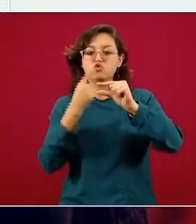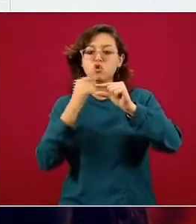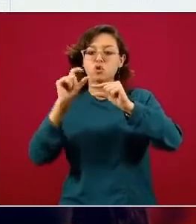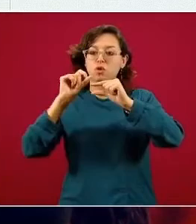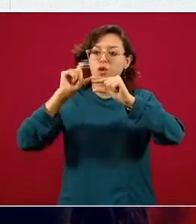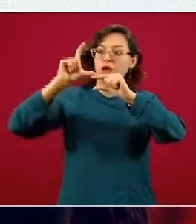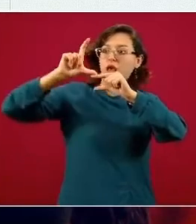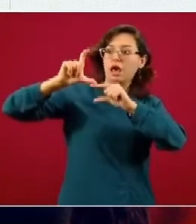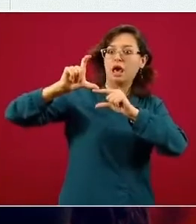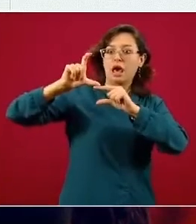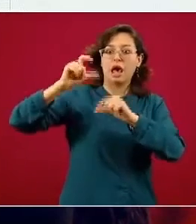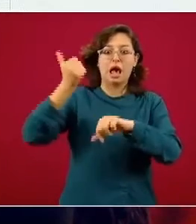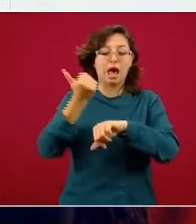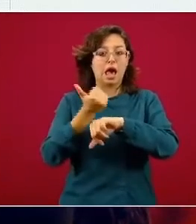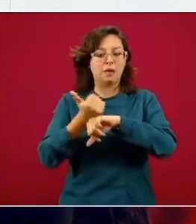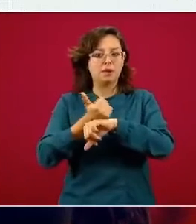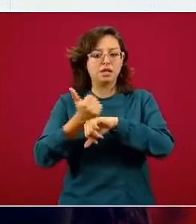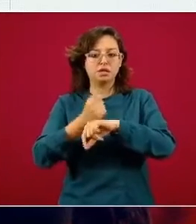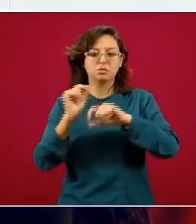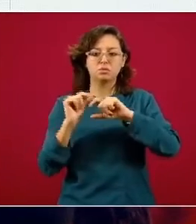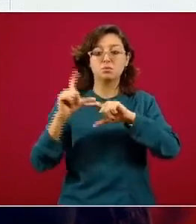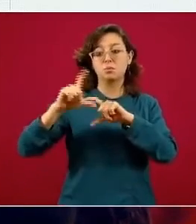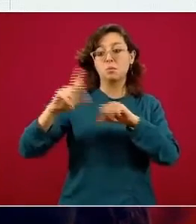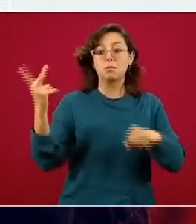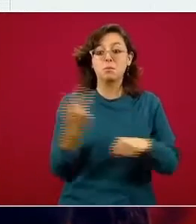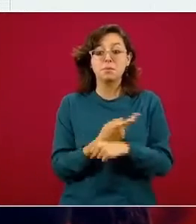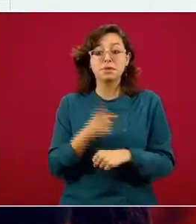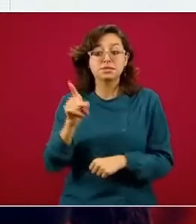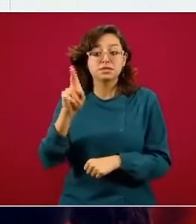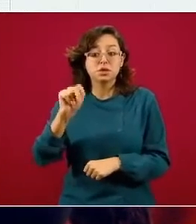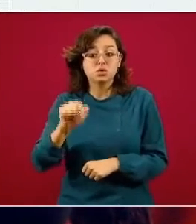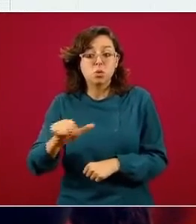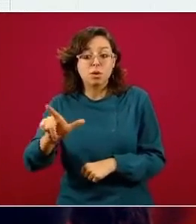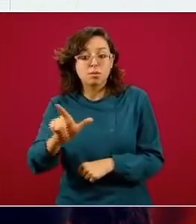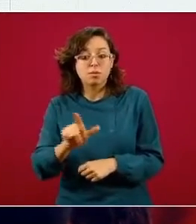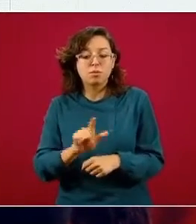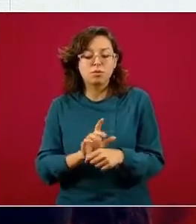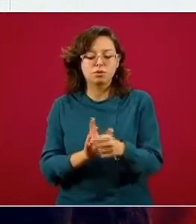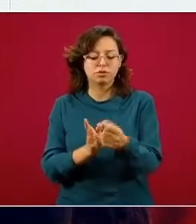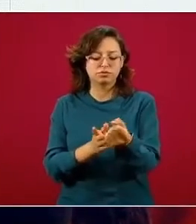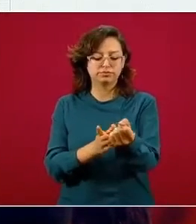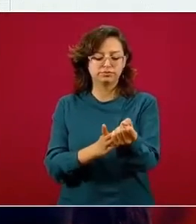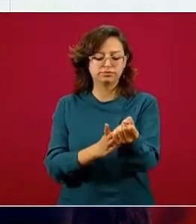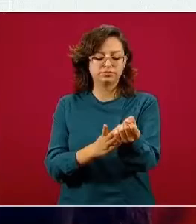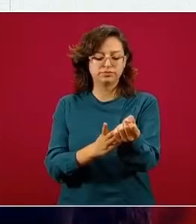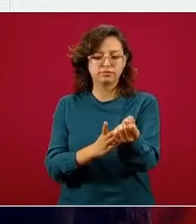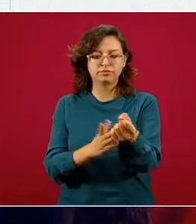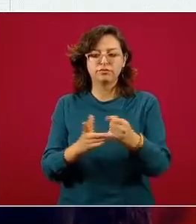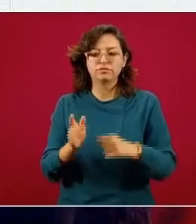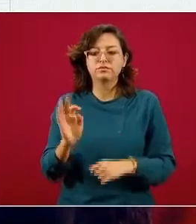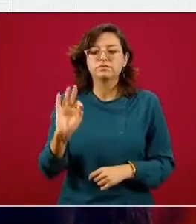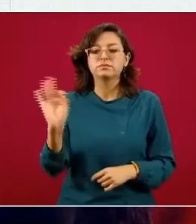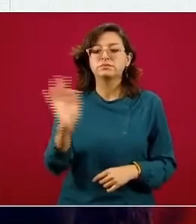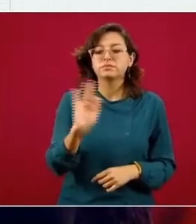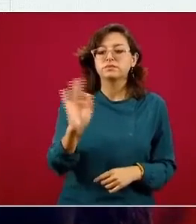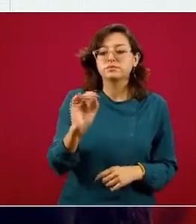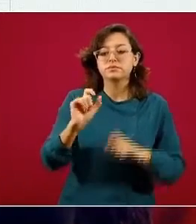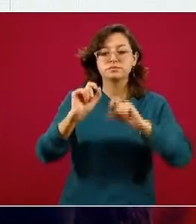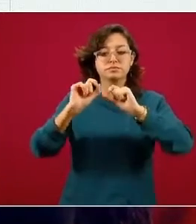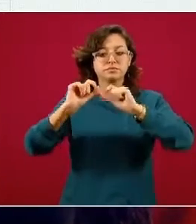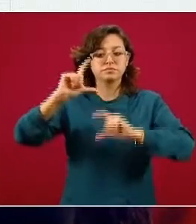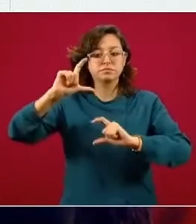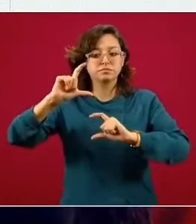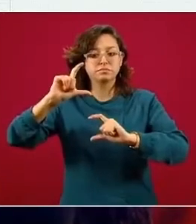Entonces, en Nuevo León lo que podemos ver claramente es que esta proporción no está,